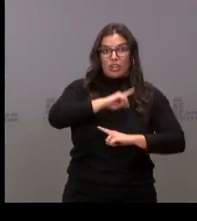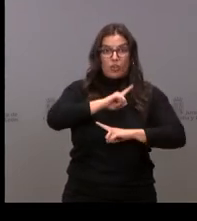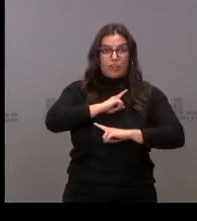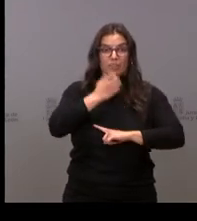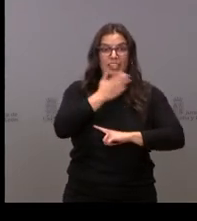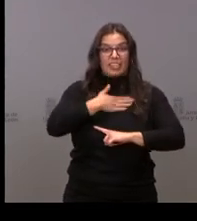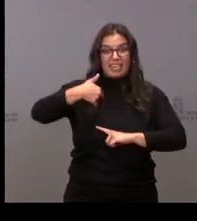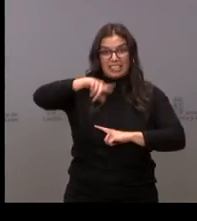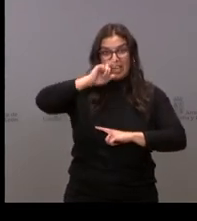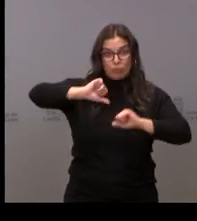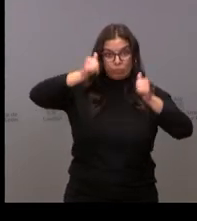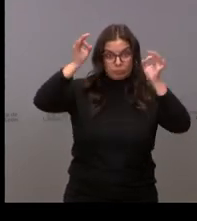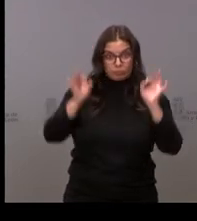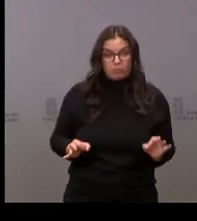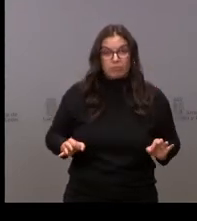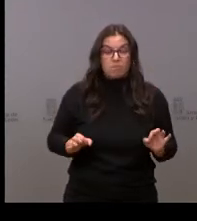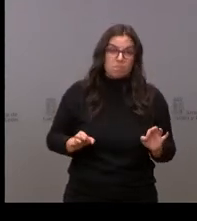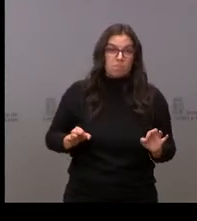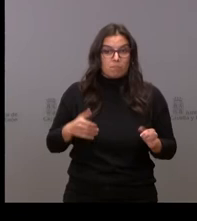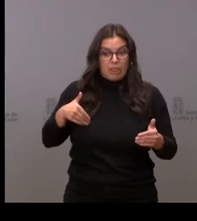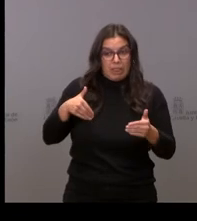pretenden tenerlo aprobado en diciembre